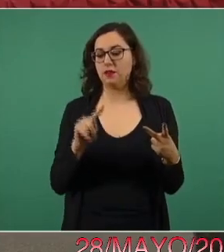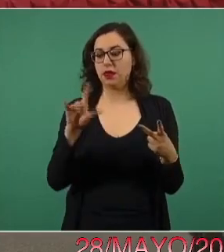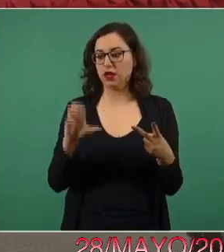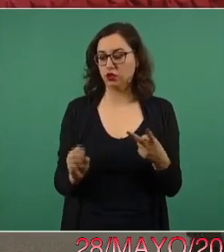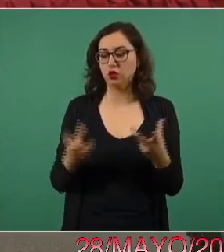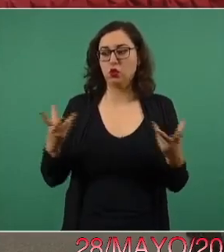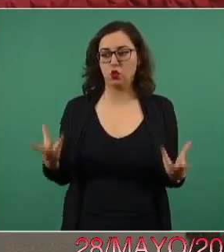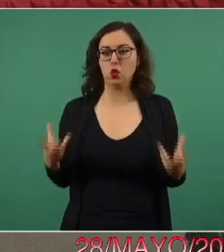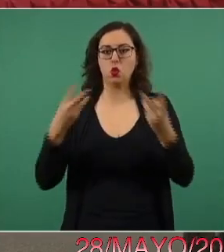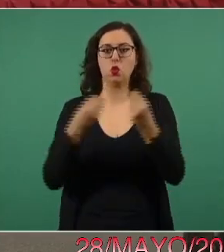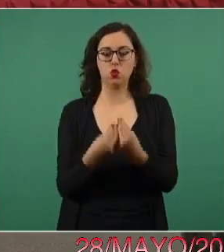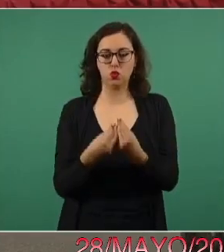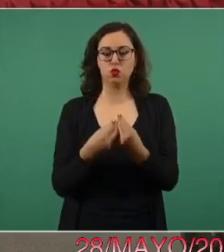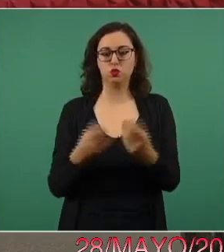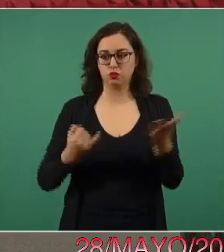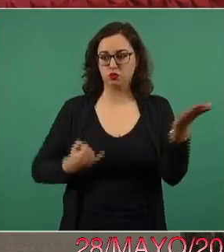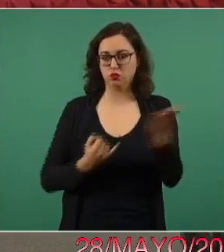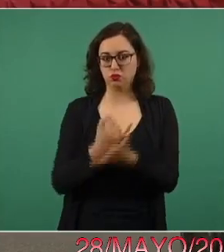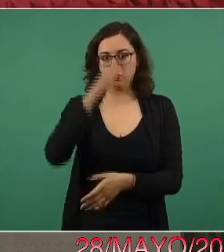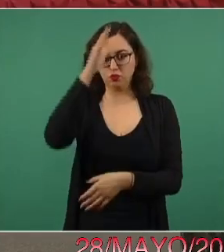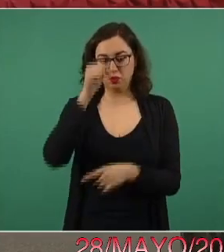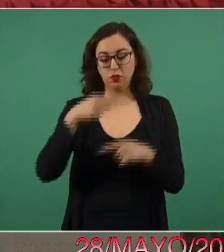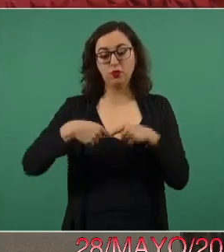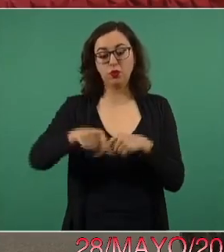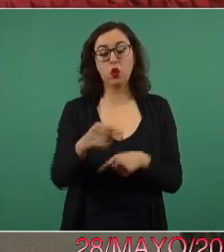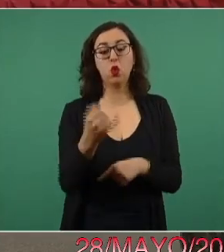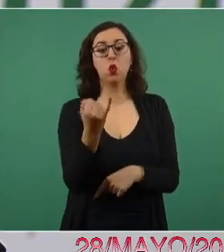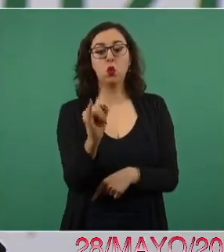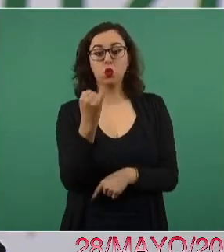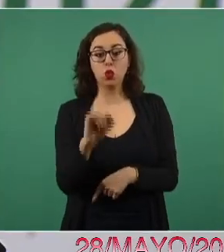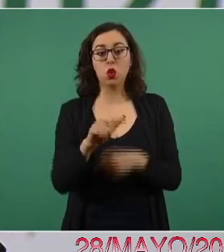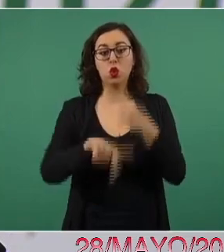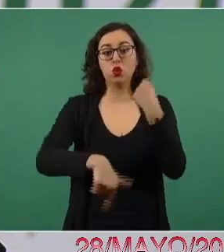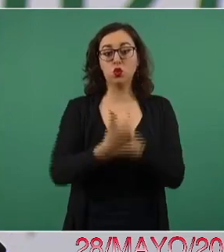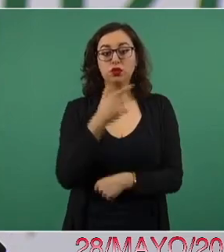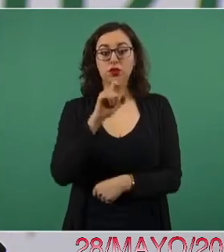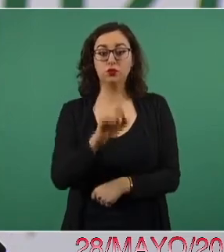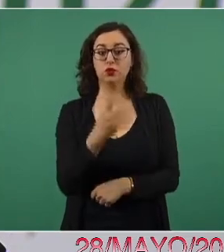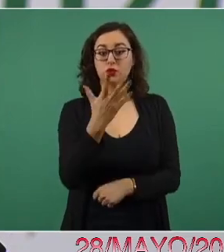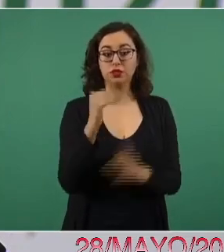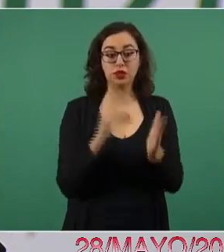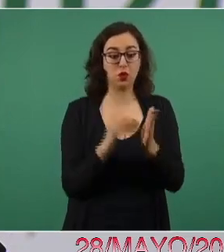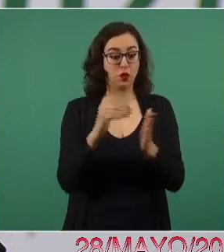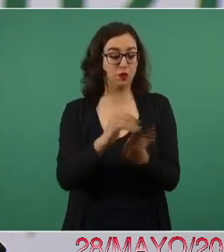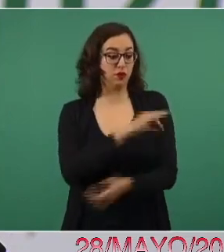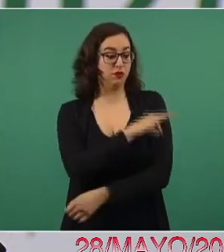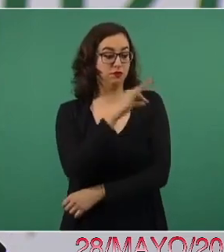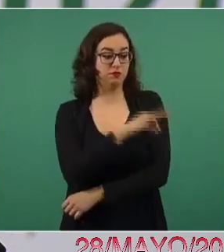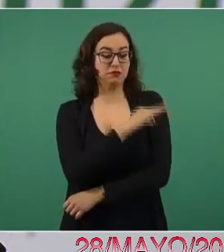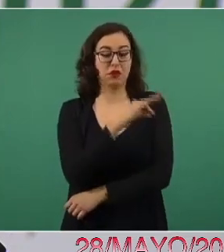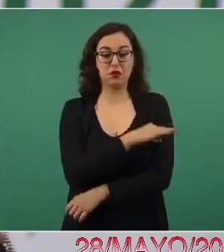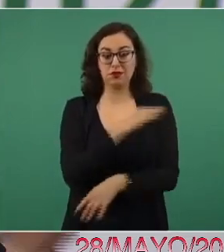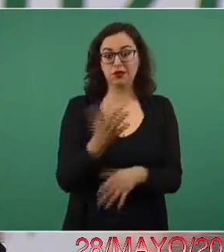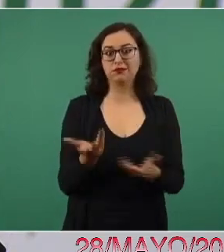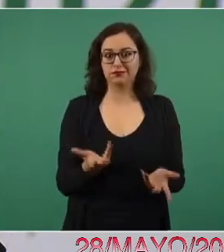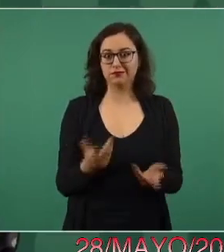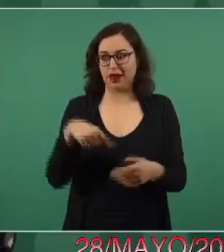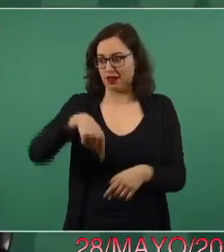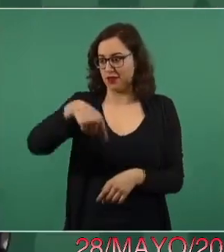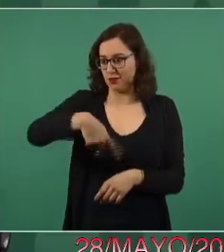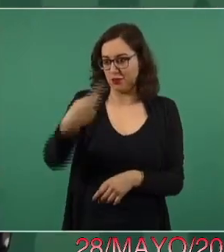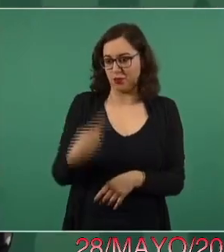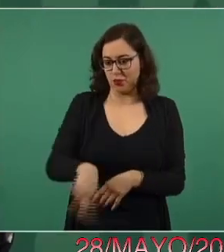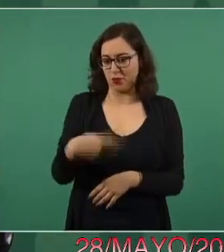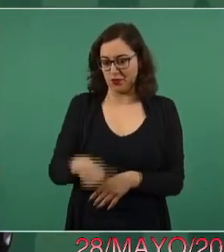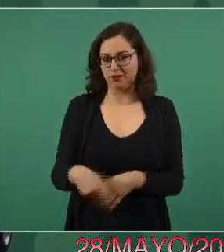12.5 millones de dosis que no teníamos. Y eso hace un gran cambio. ¿Qué cambio? Que se va a poder